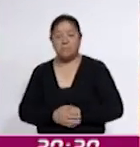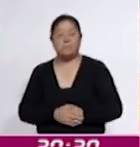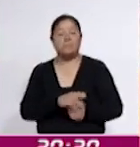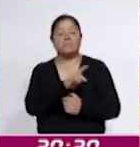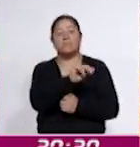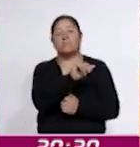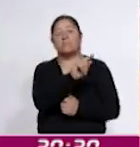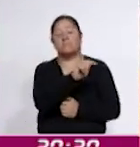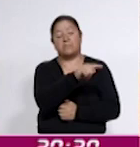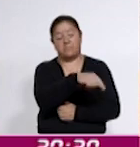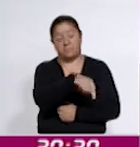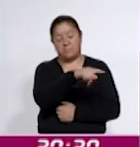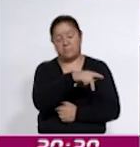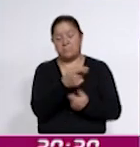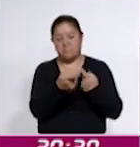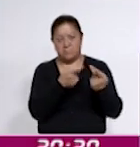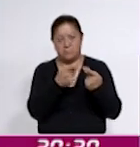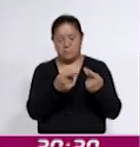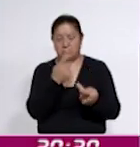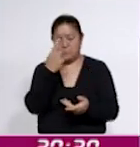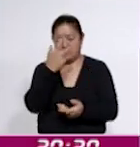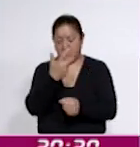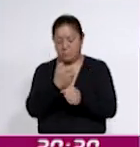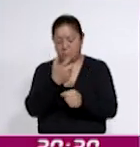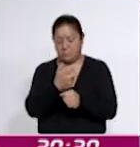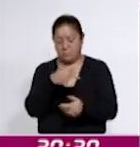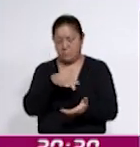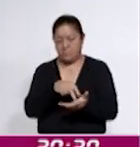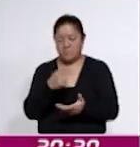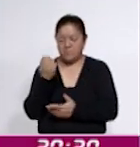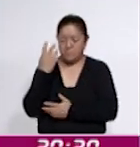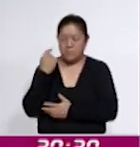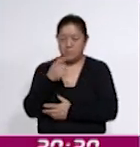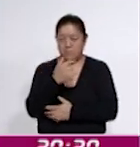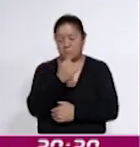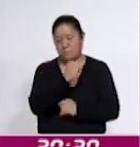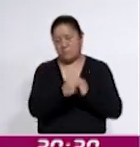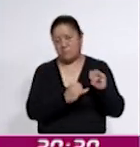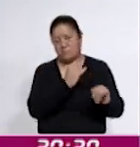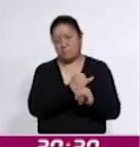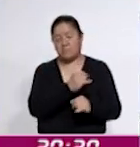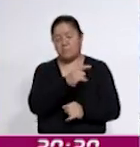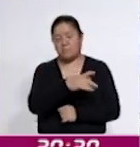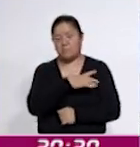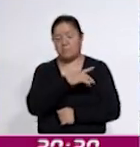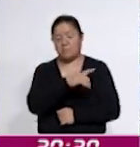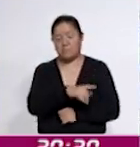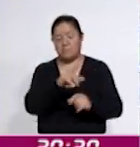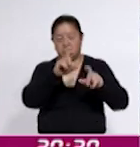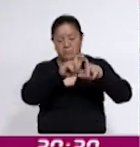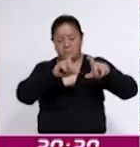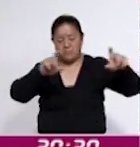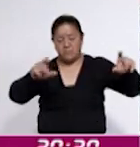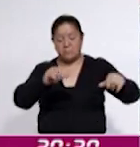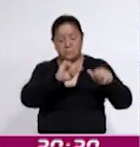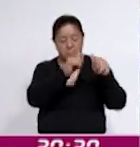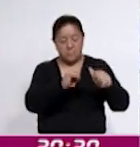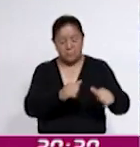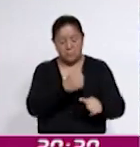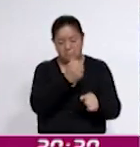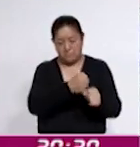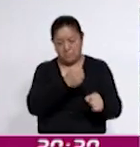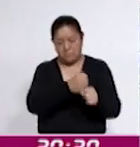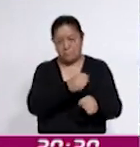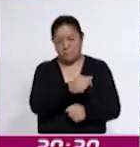de Tlaxcala se prepara para celebrar el octavo Coloquio Internacional de Artes Visuales, titulado Horizontes Infinitos, el arte y su práctica, que se